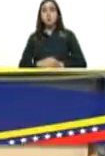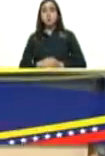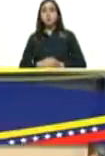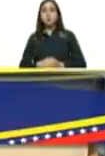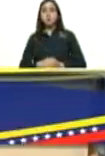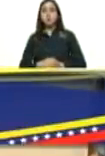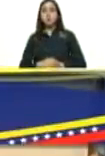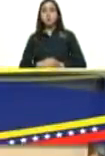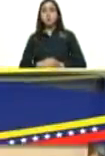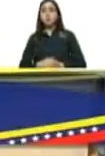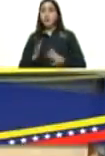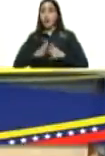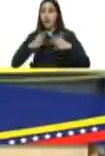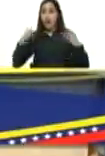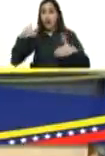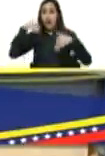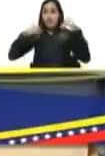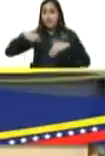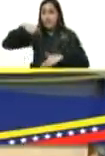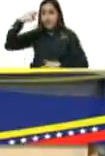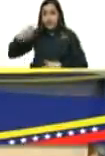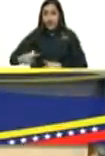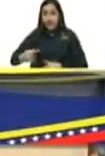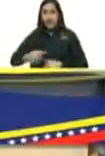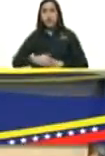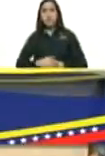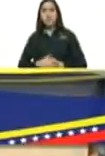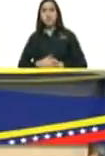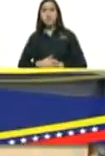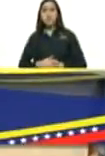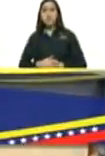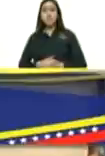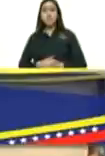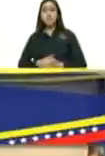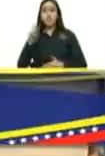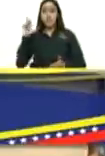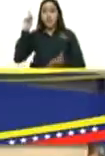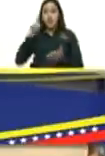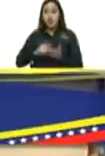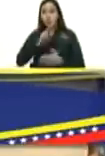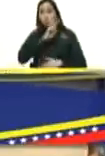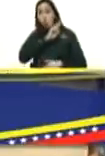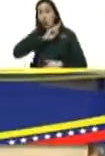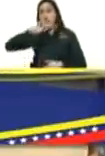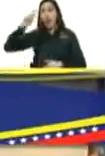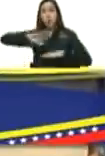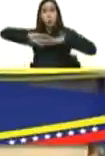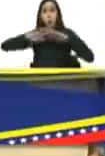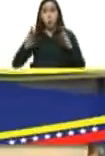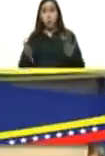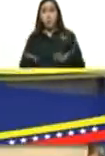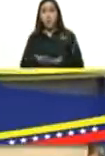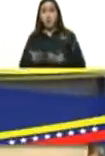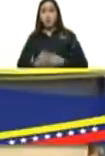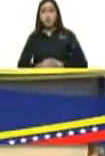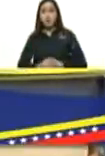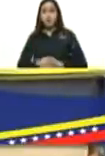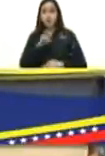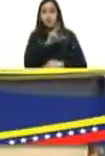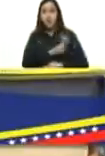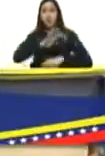con la elección de mañana 21 llegamos a un récord mundial 29